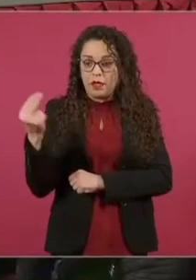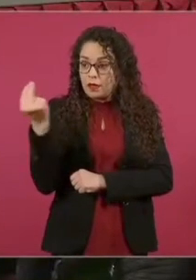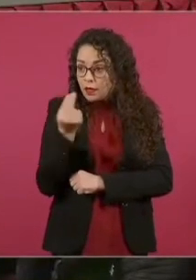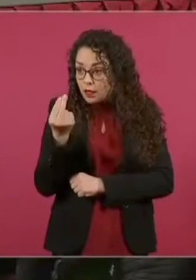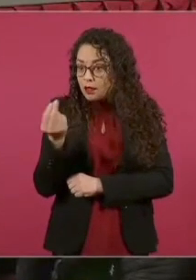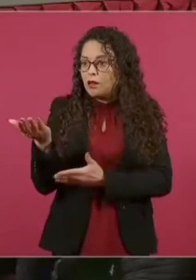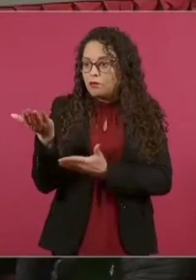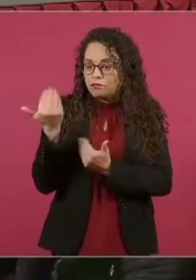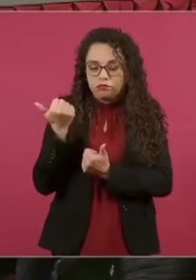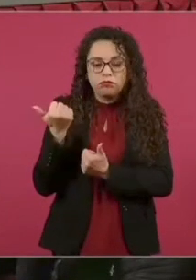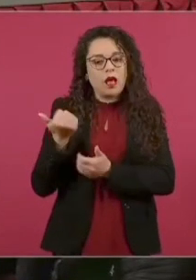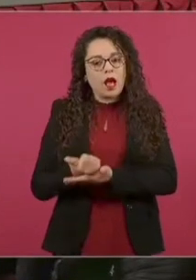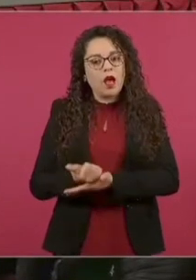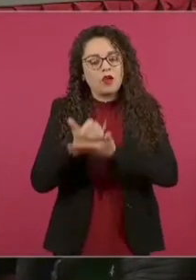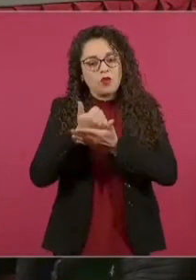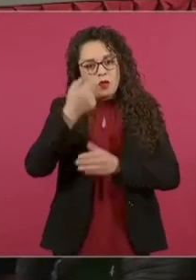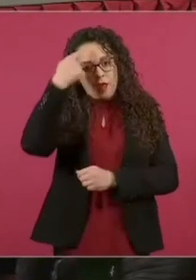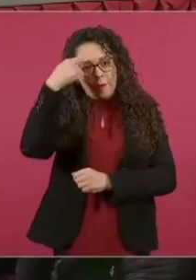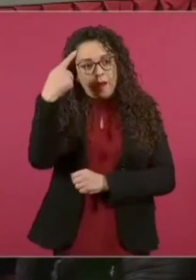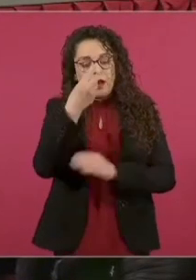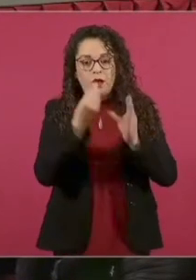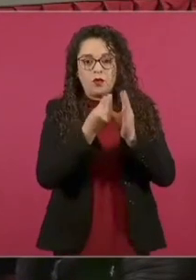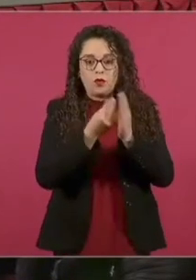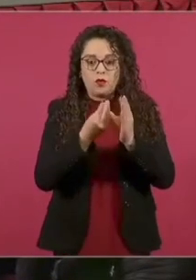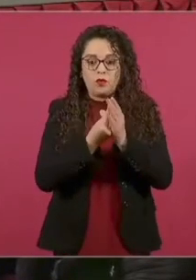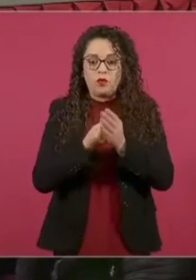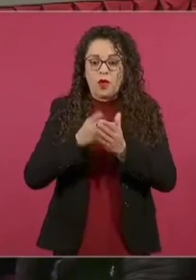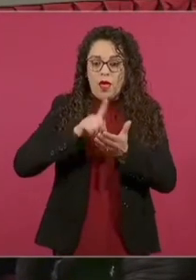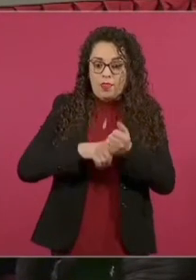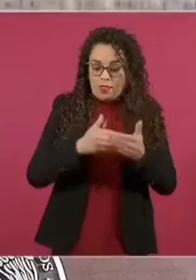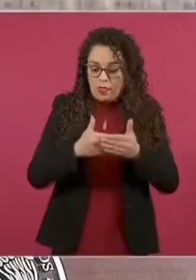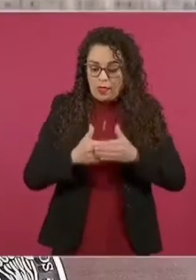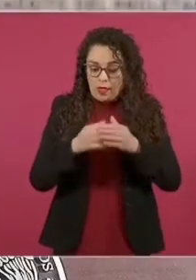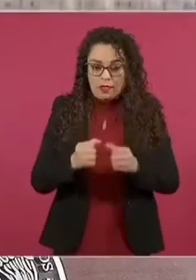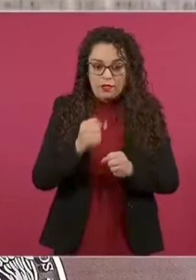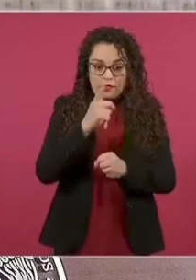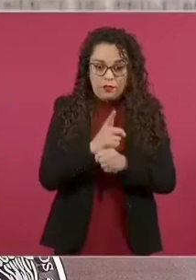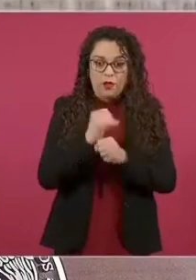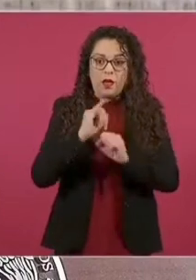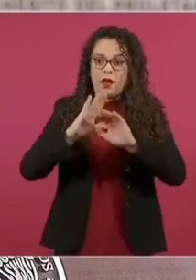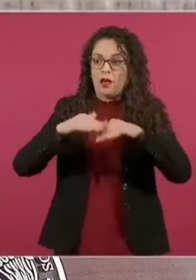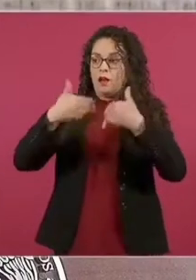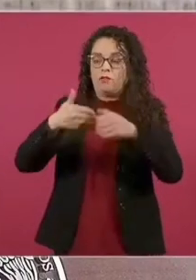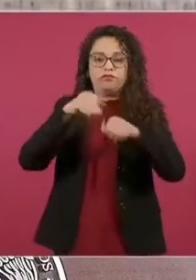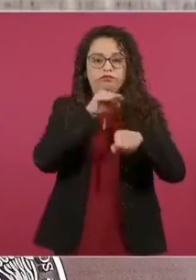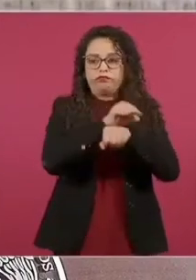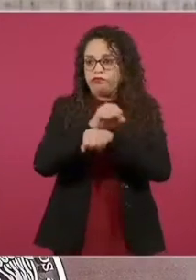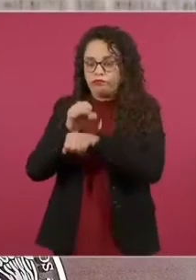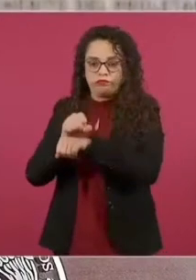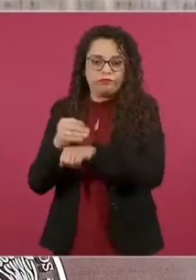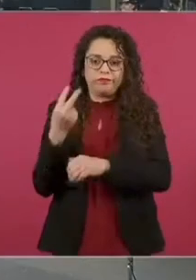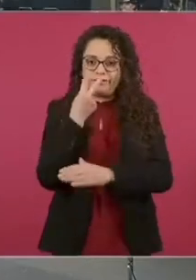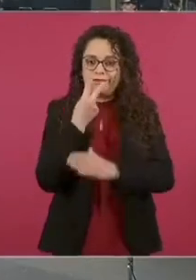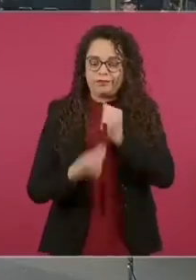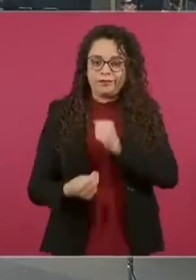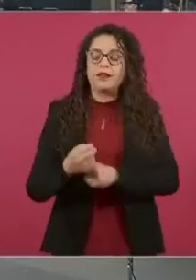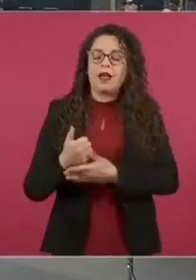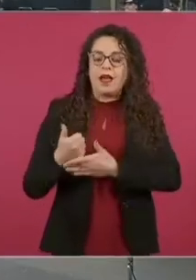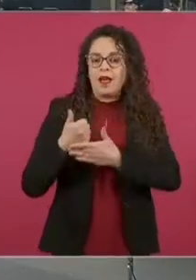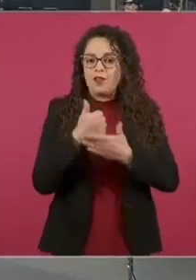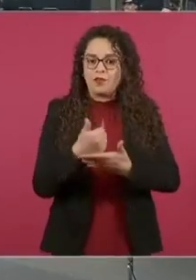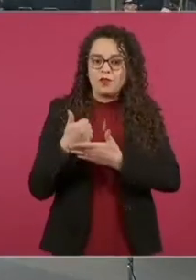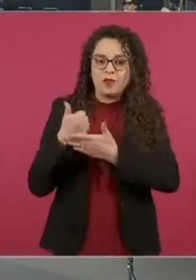para realizar actividades dentro del ámbito de la seguridad interior y de la defensa exterior, como coadyuvante a lo que